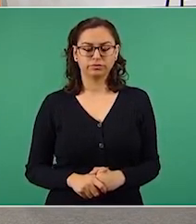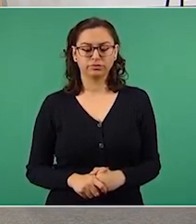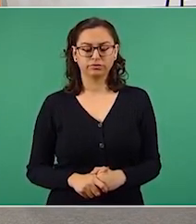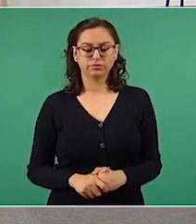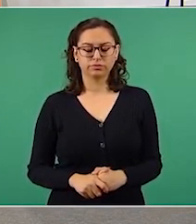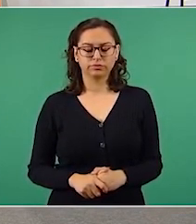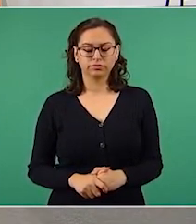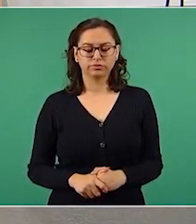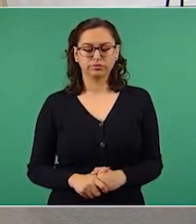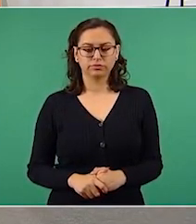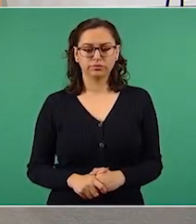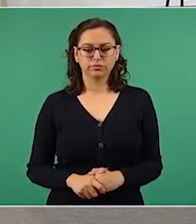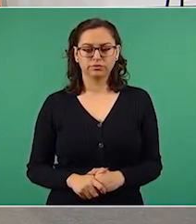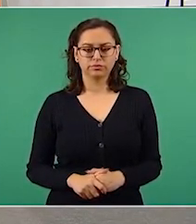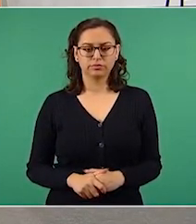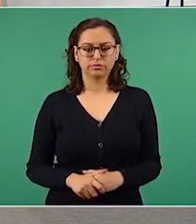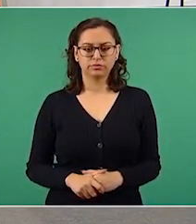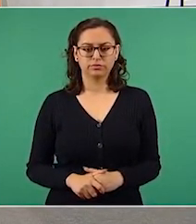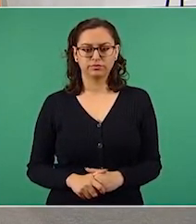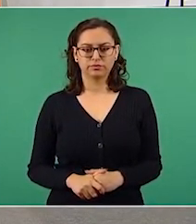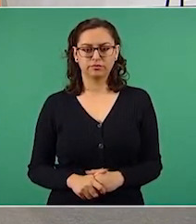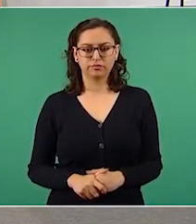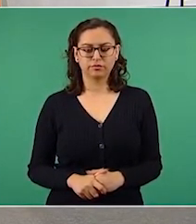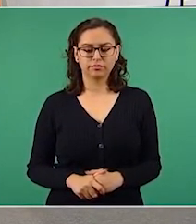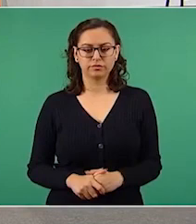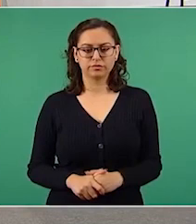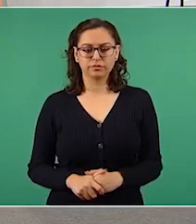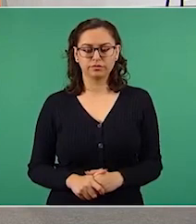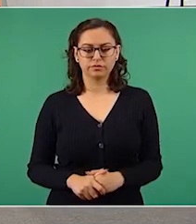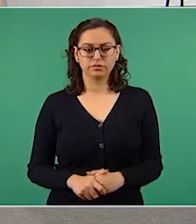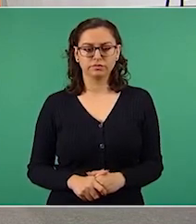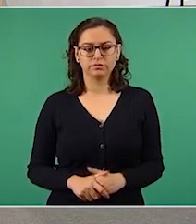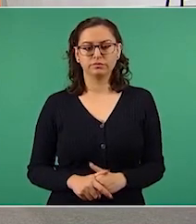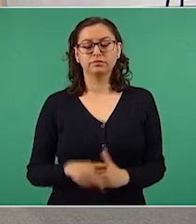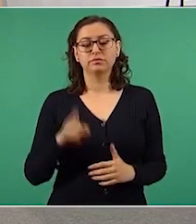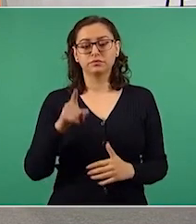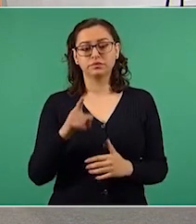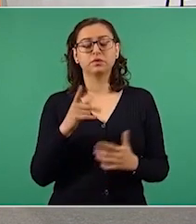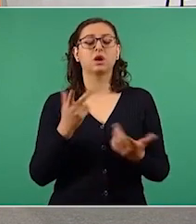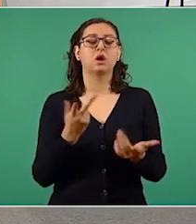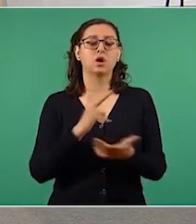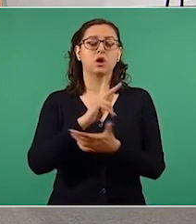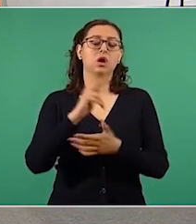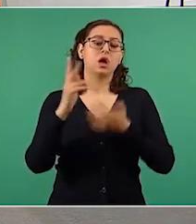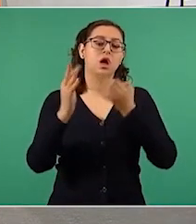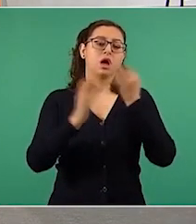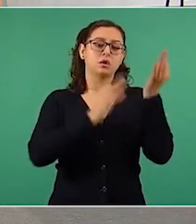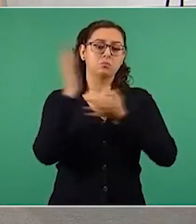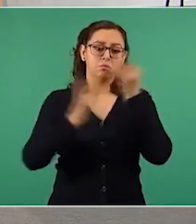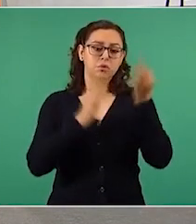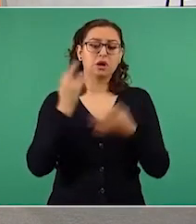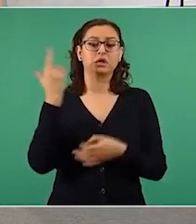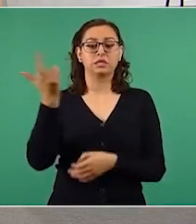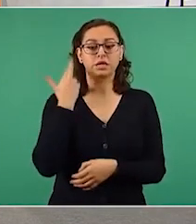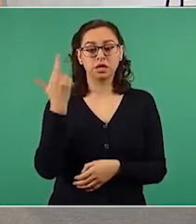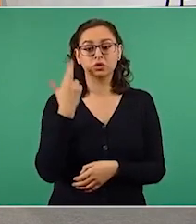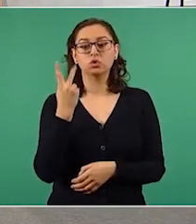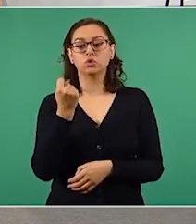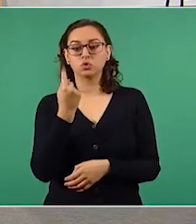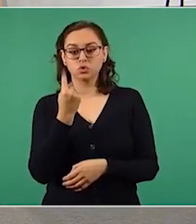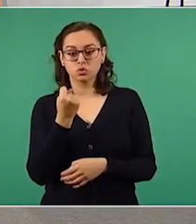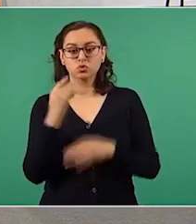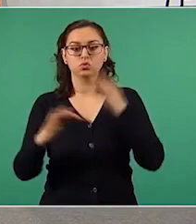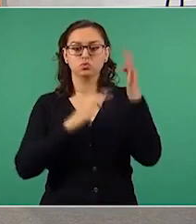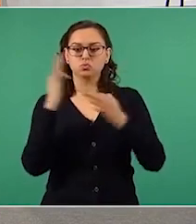la Coordinación de Comunicación Social, es un monitoreo de programas de radio y televisión que difunden